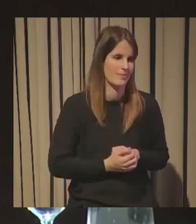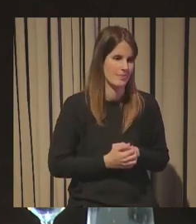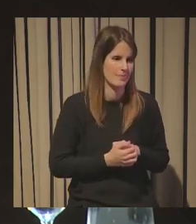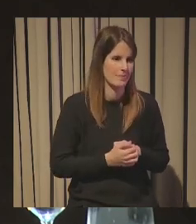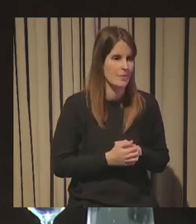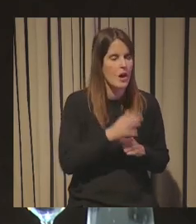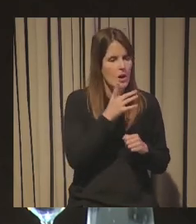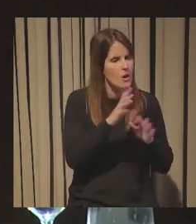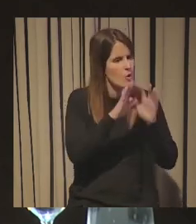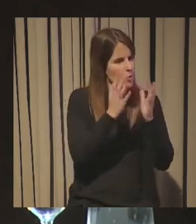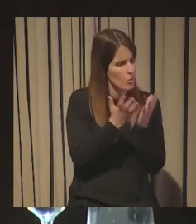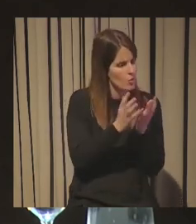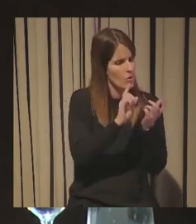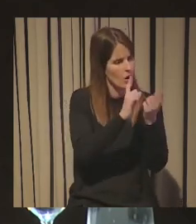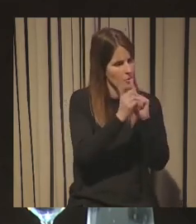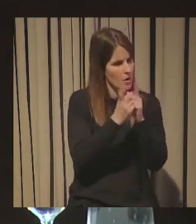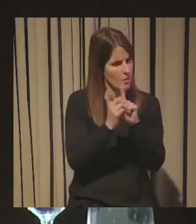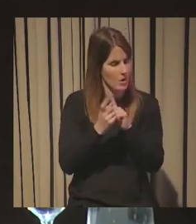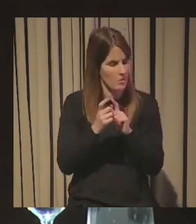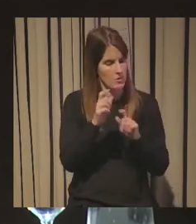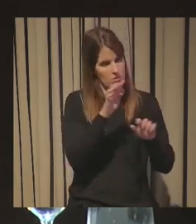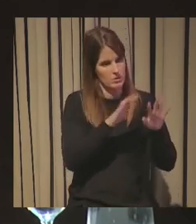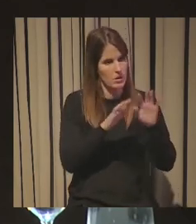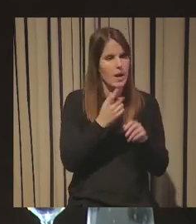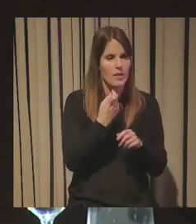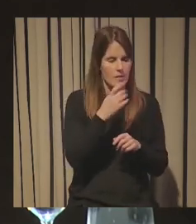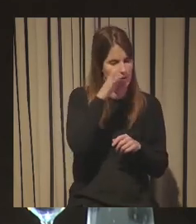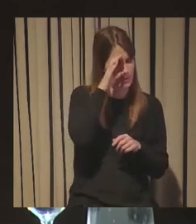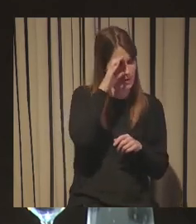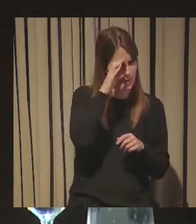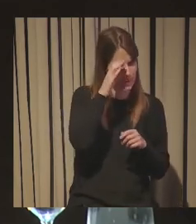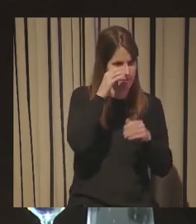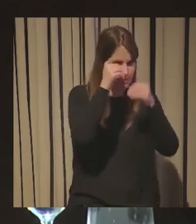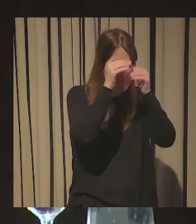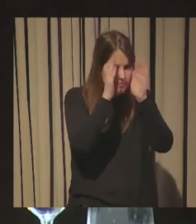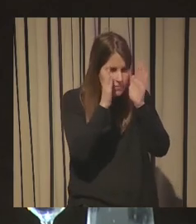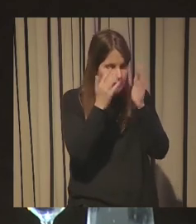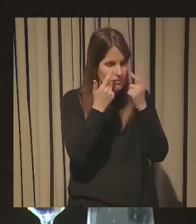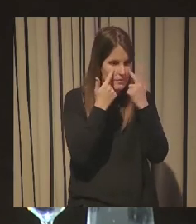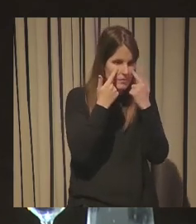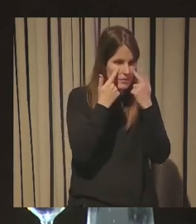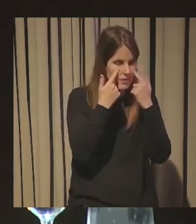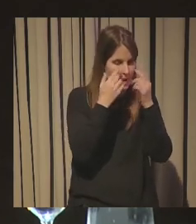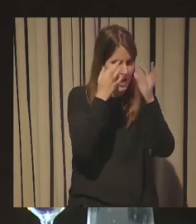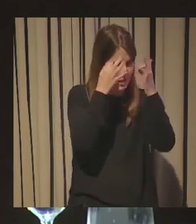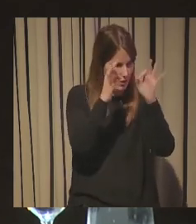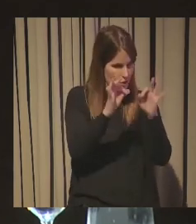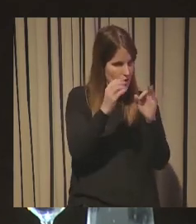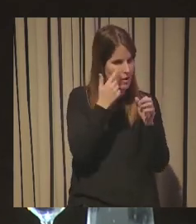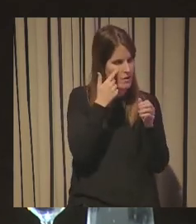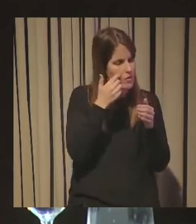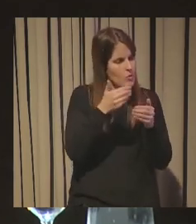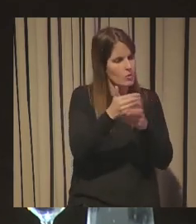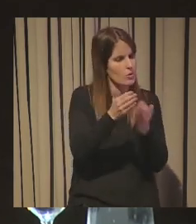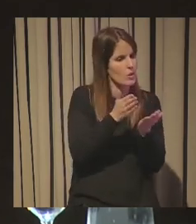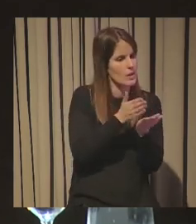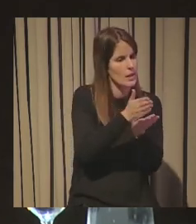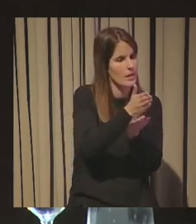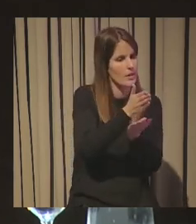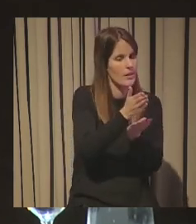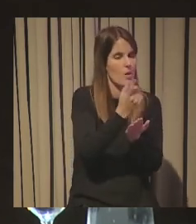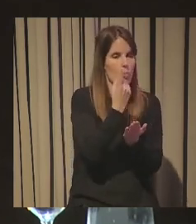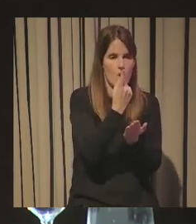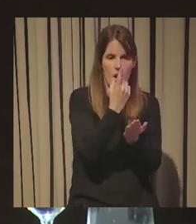y creo que que hay que por lo menos observar y prestar atención ¿no? cuáles van a ser las tendencias porque no solo hay una